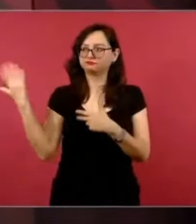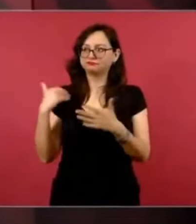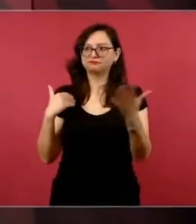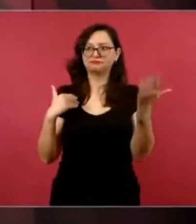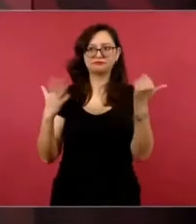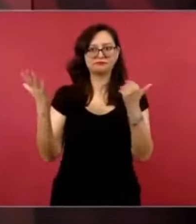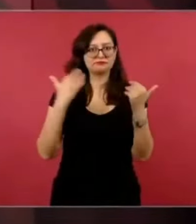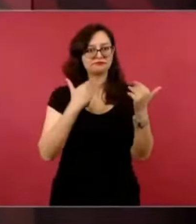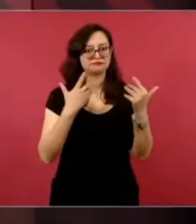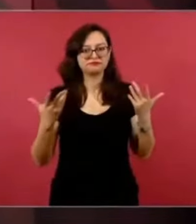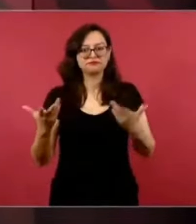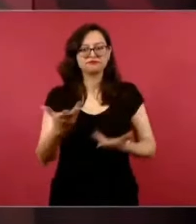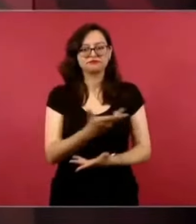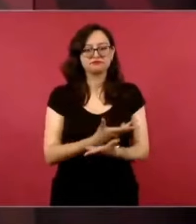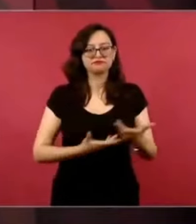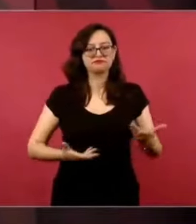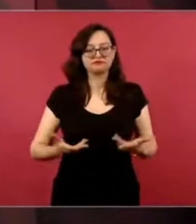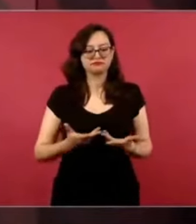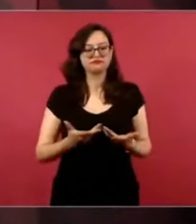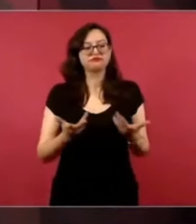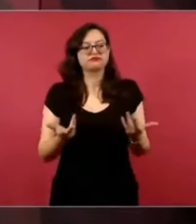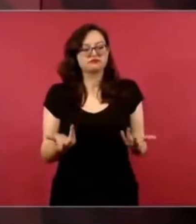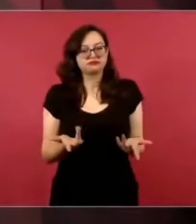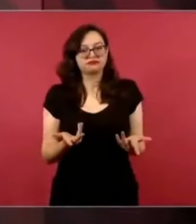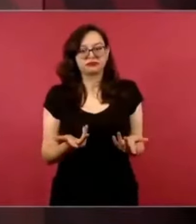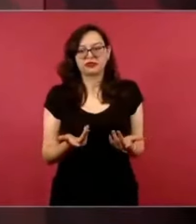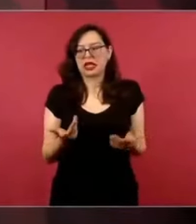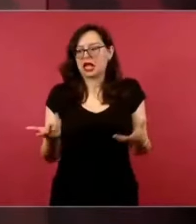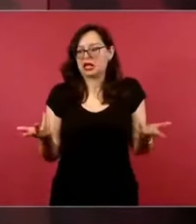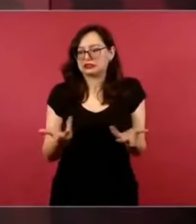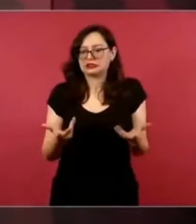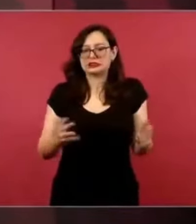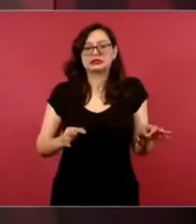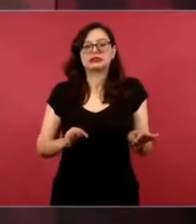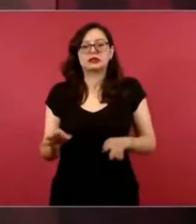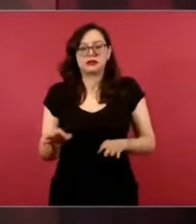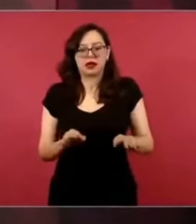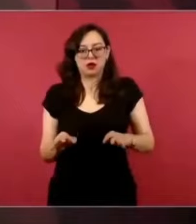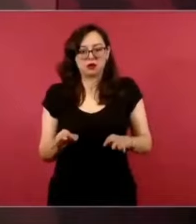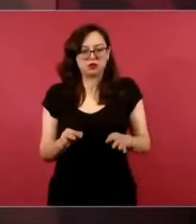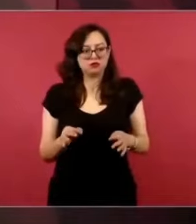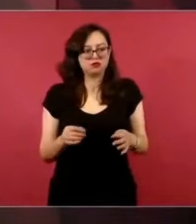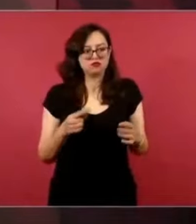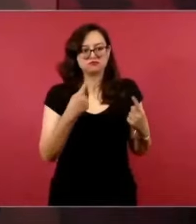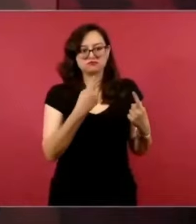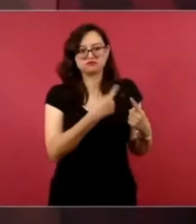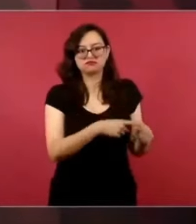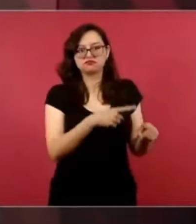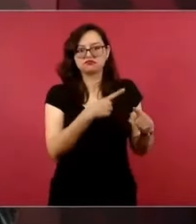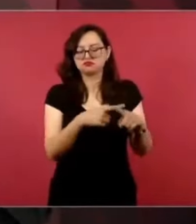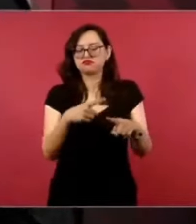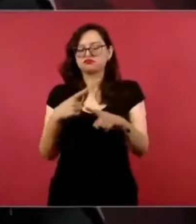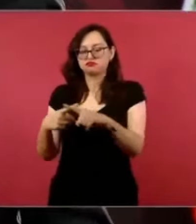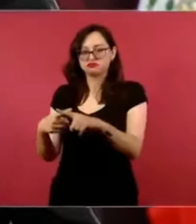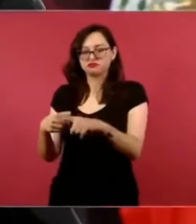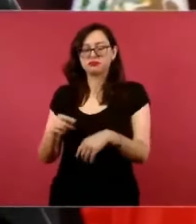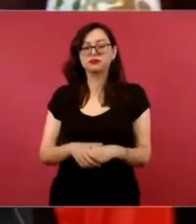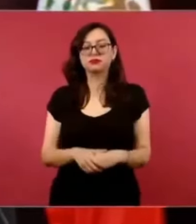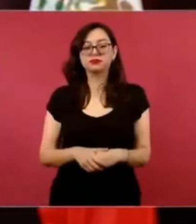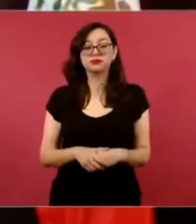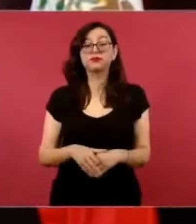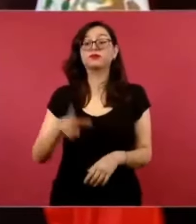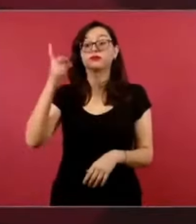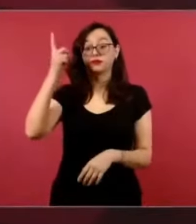que se están llevando en las aduanas. Estuvo el director de